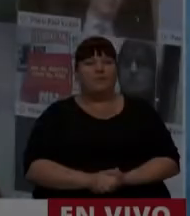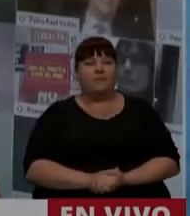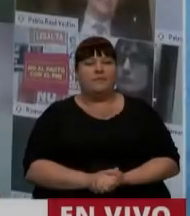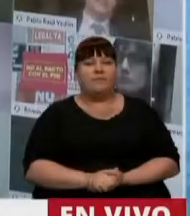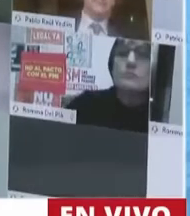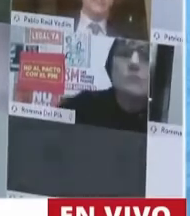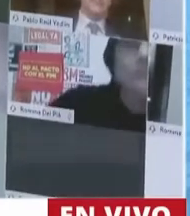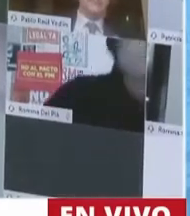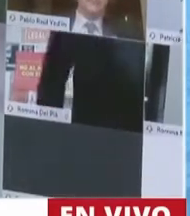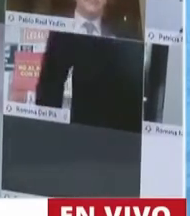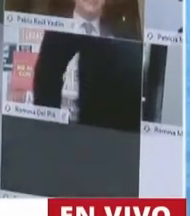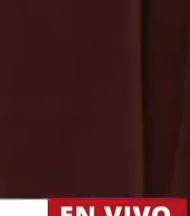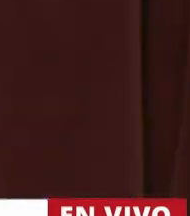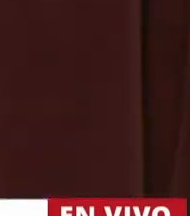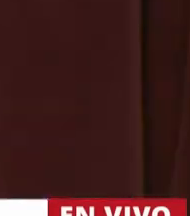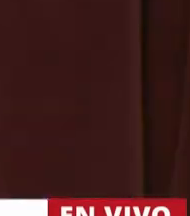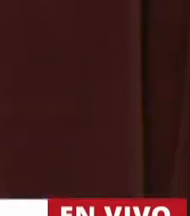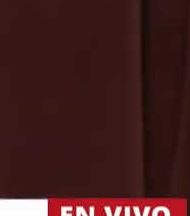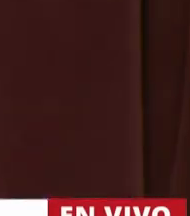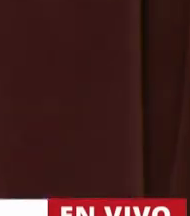Tiene la palabra la diputada Jimena López.